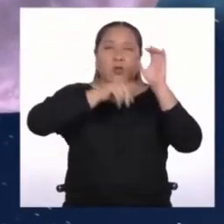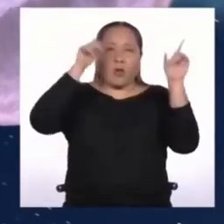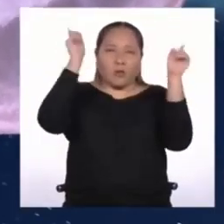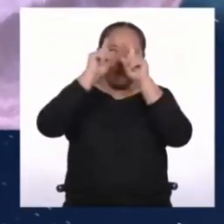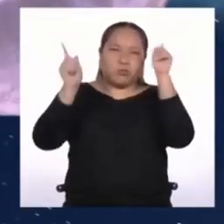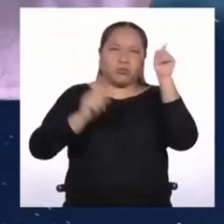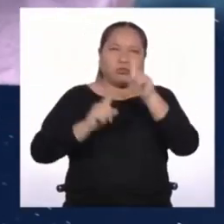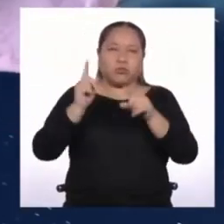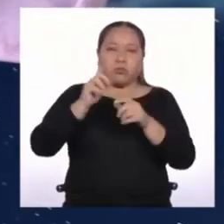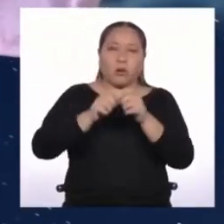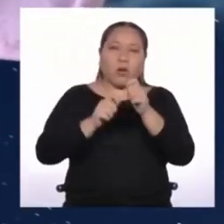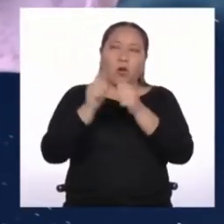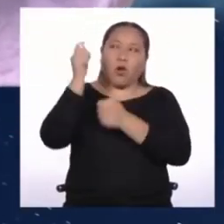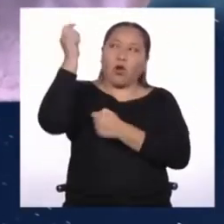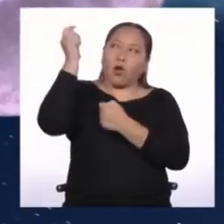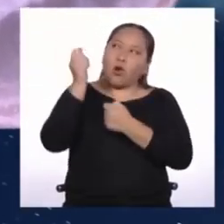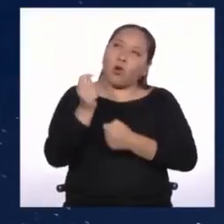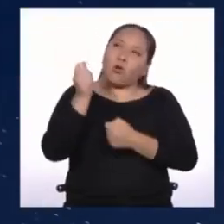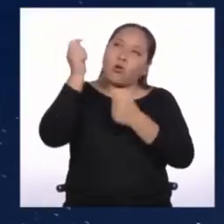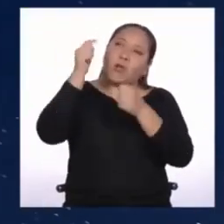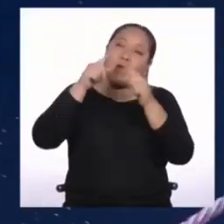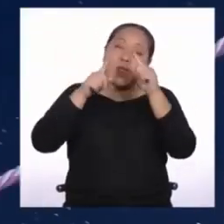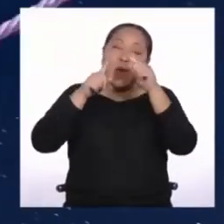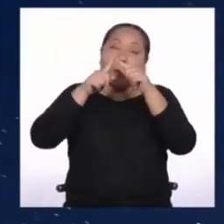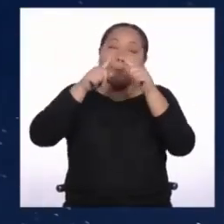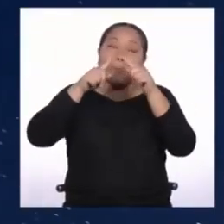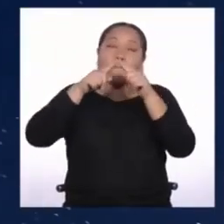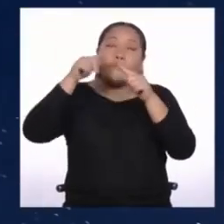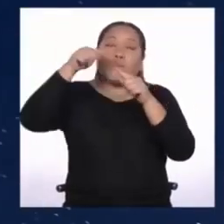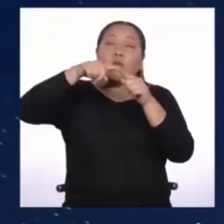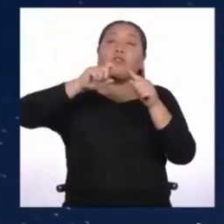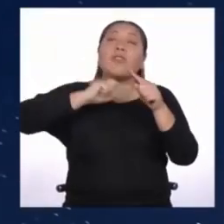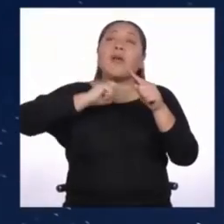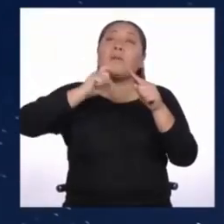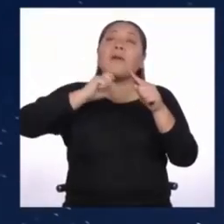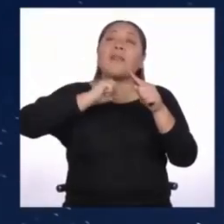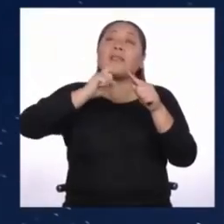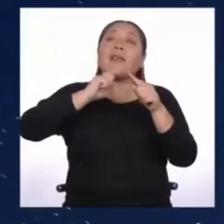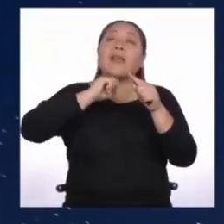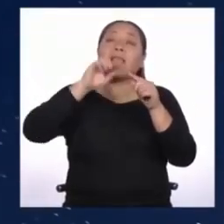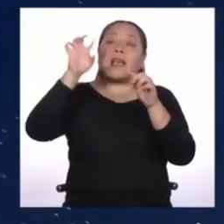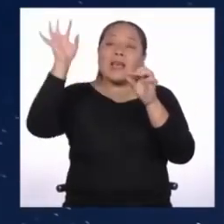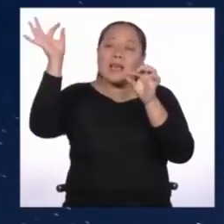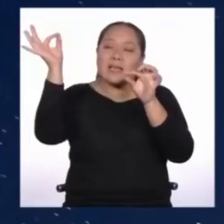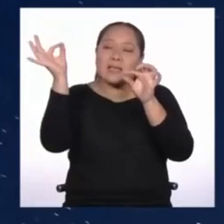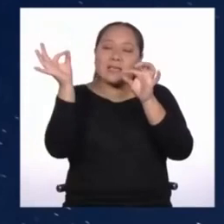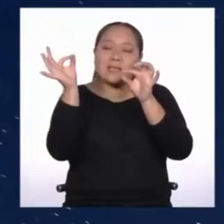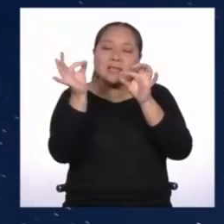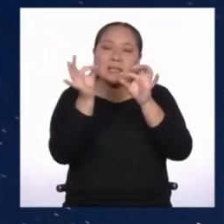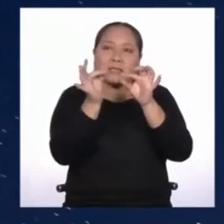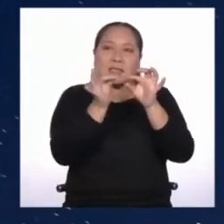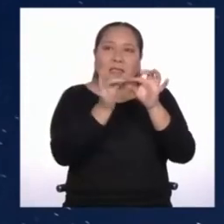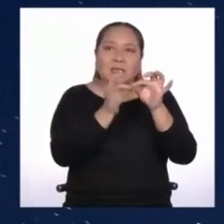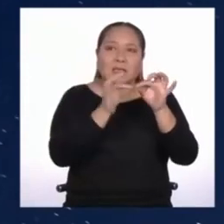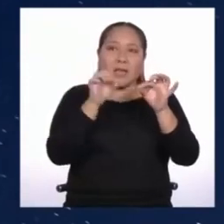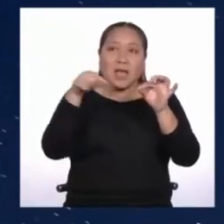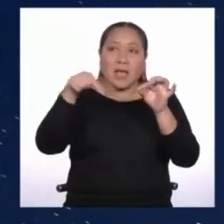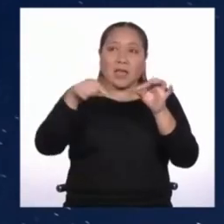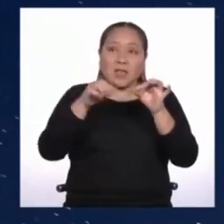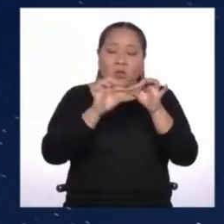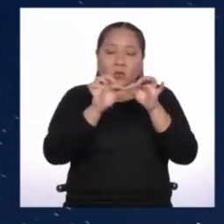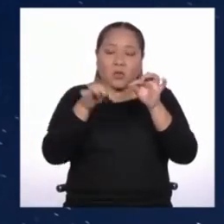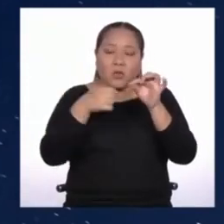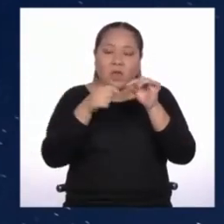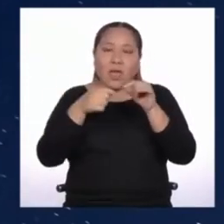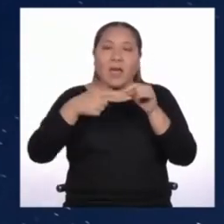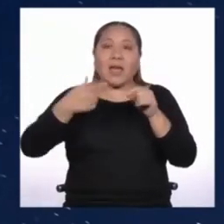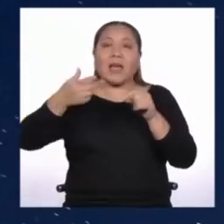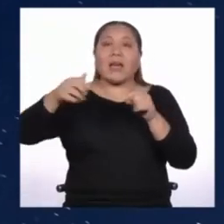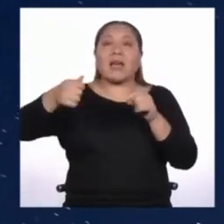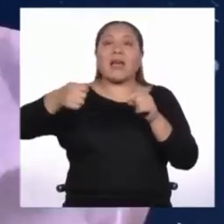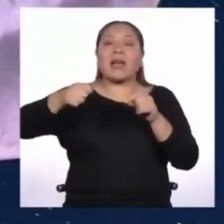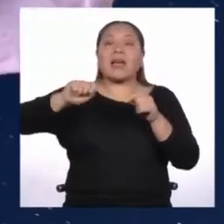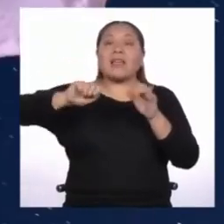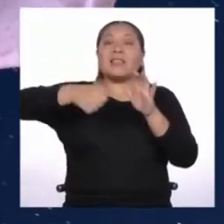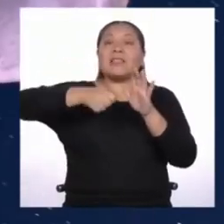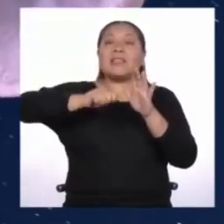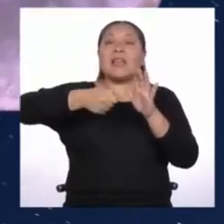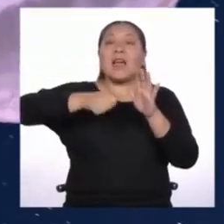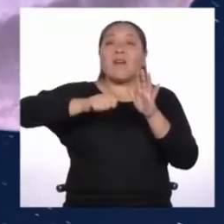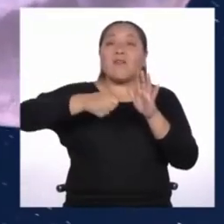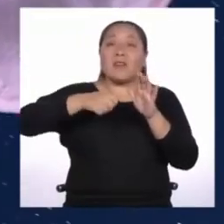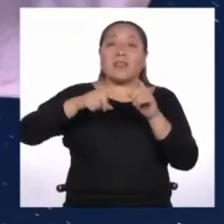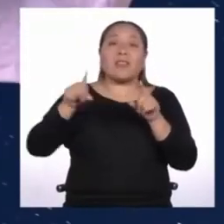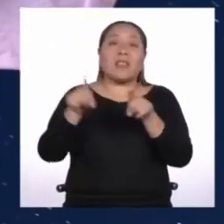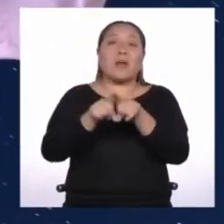hizo volar una cometa con una punta metálica. La cometa estaba atada a un hilo de seda en cuyo extremo había una llave, también metálica.